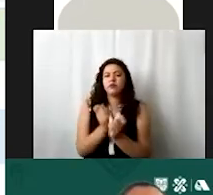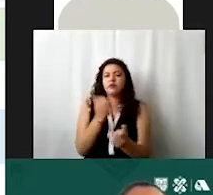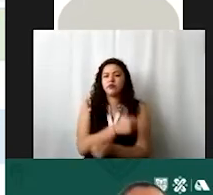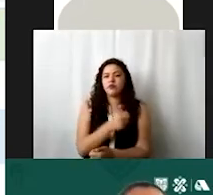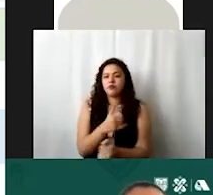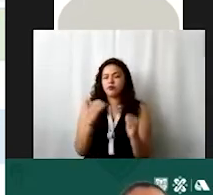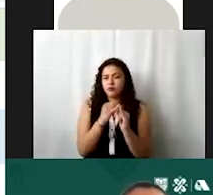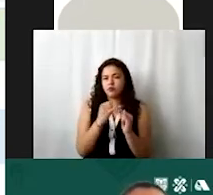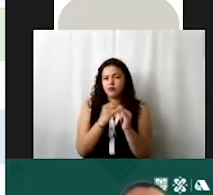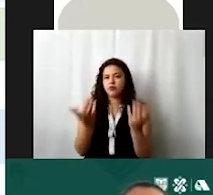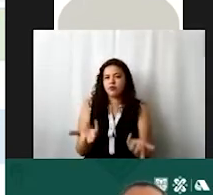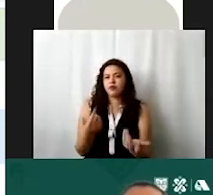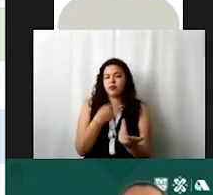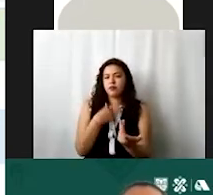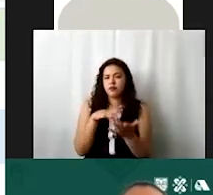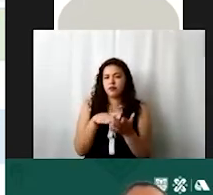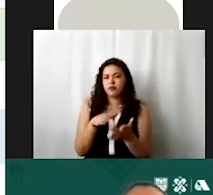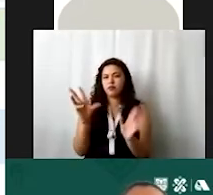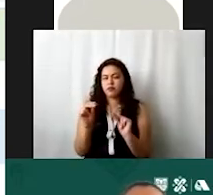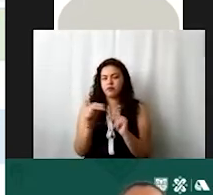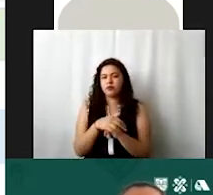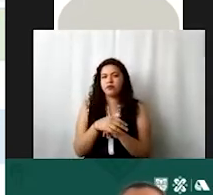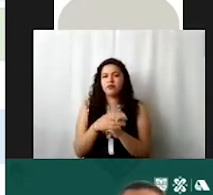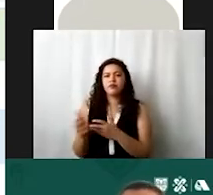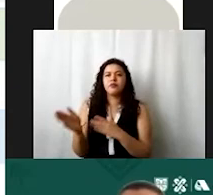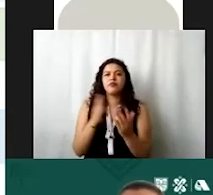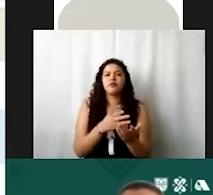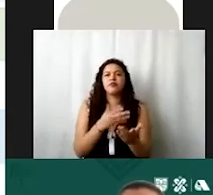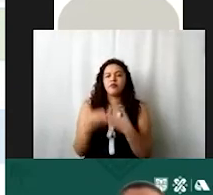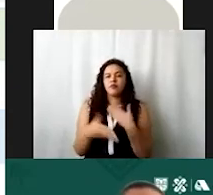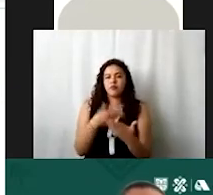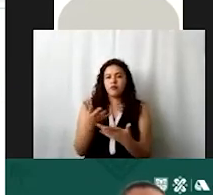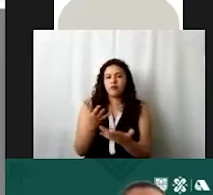instituciones a las que voy a apoyar me voy a la parte de servicios